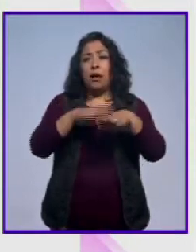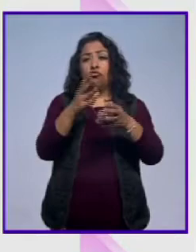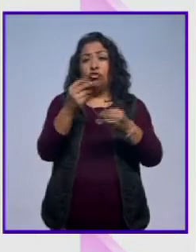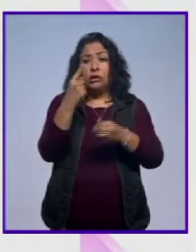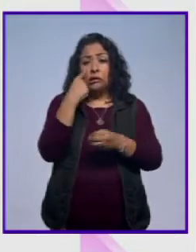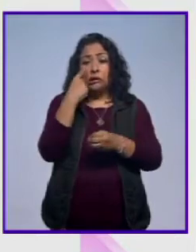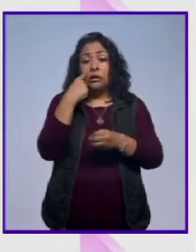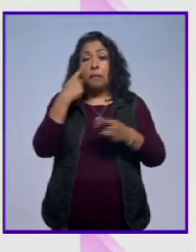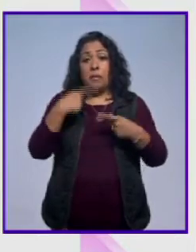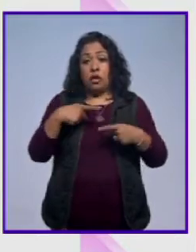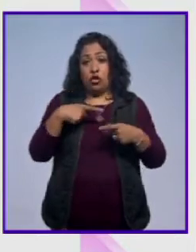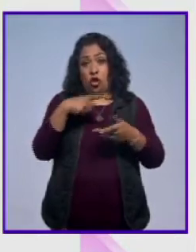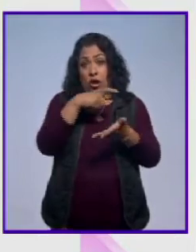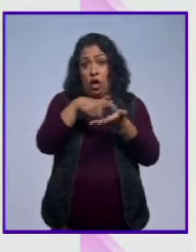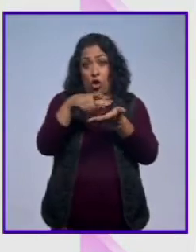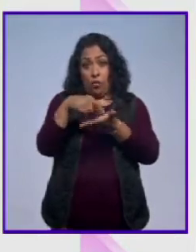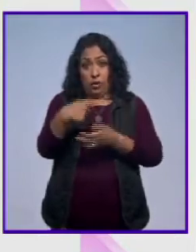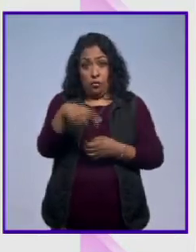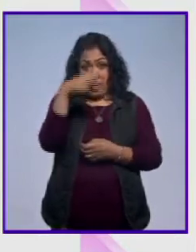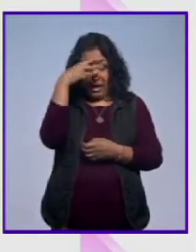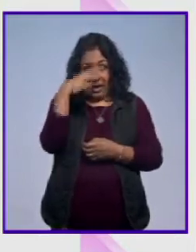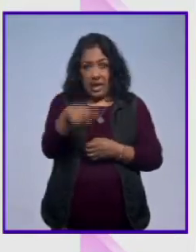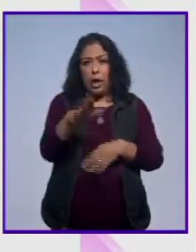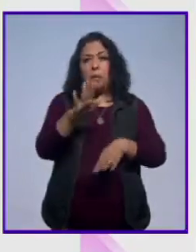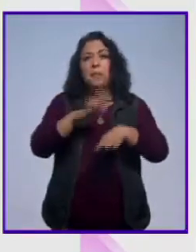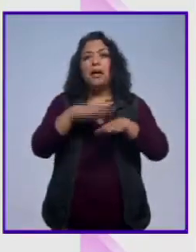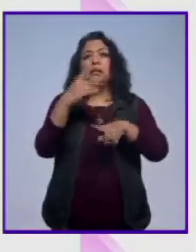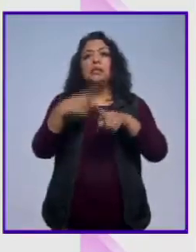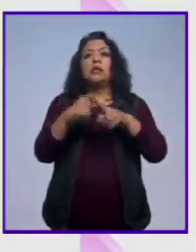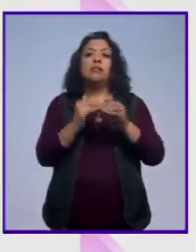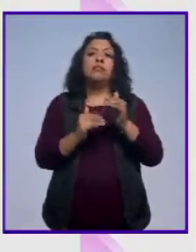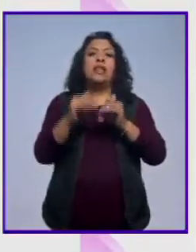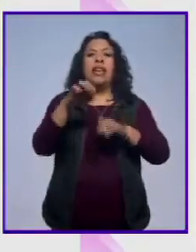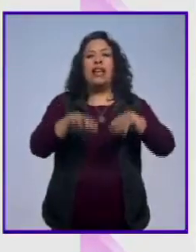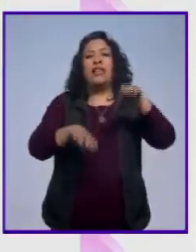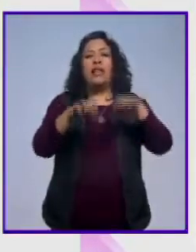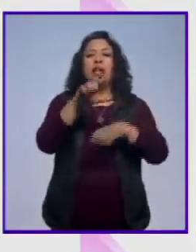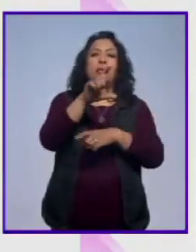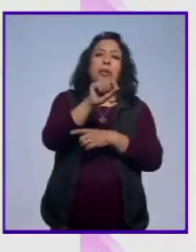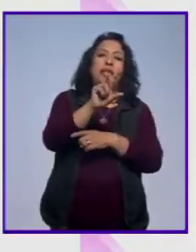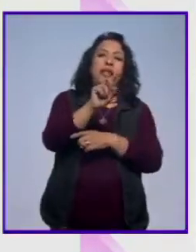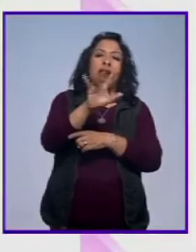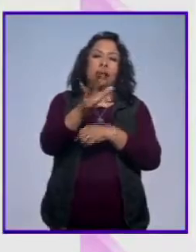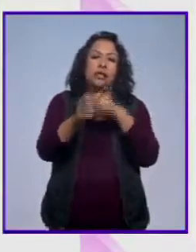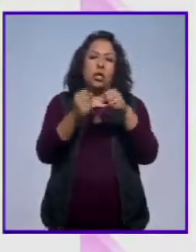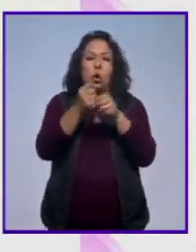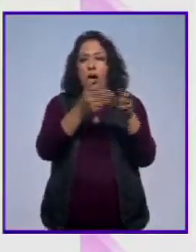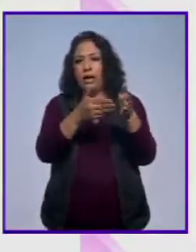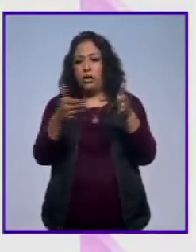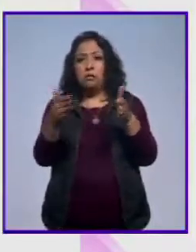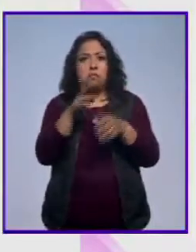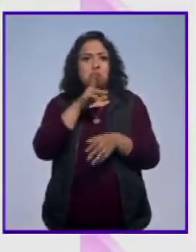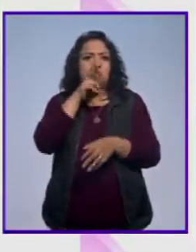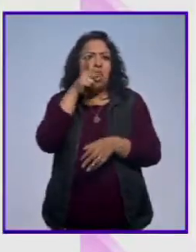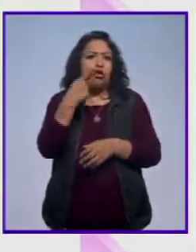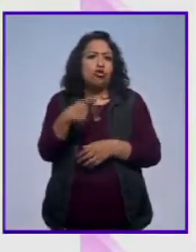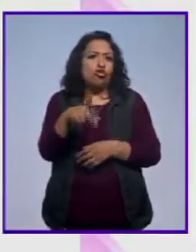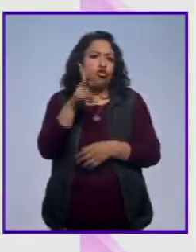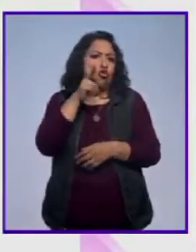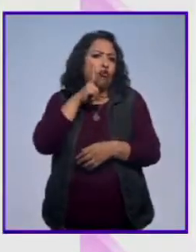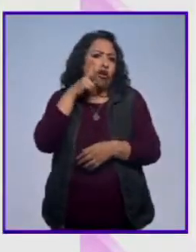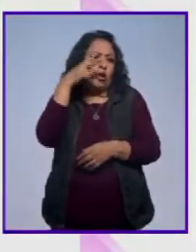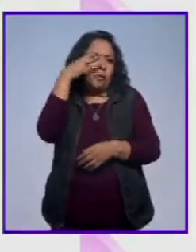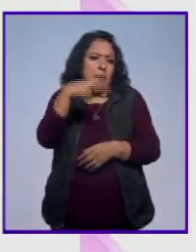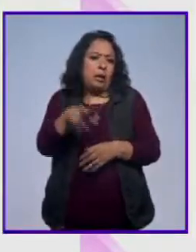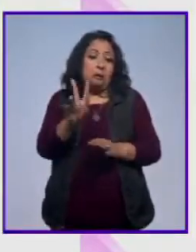consumidor mexicano, sobre todo el que está en un rango de edad entre los 20 y 35 años, prefiere el vino mexicano, lo